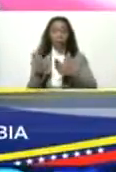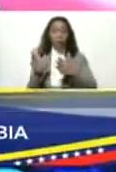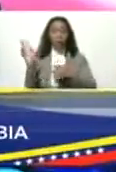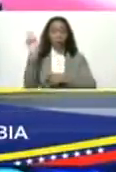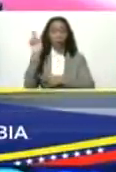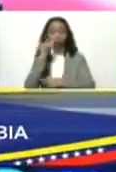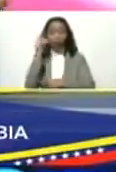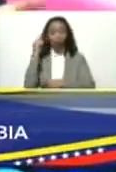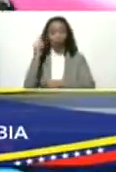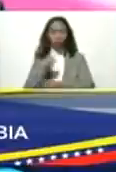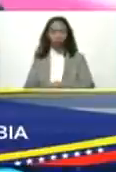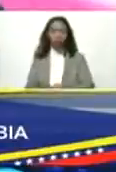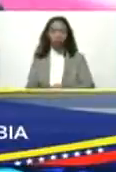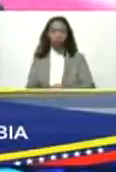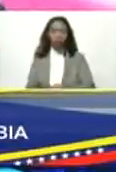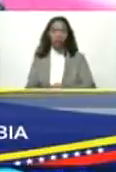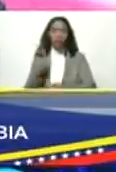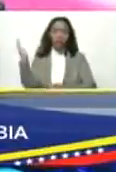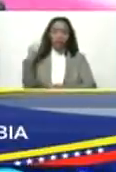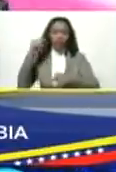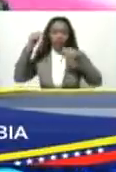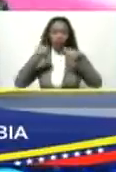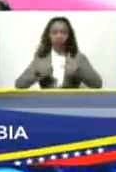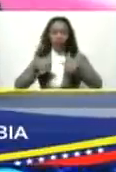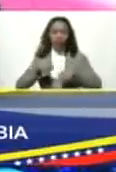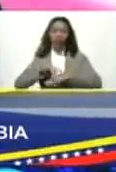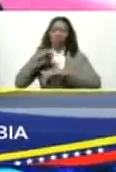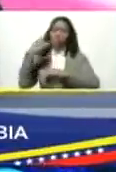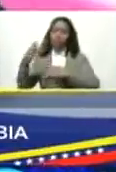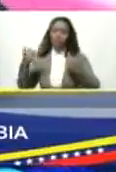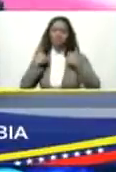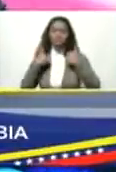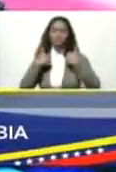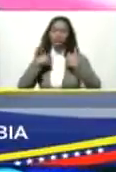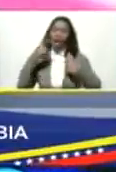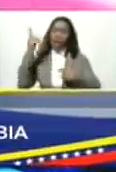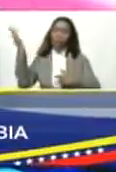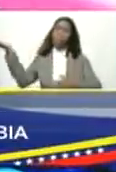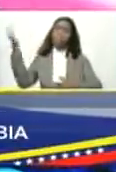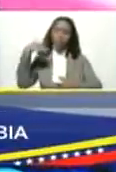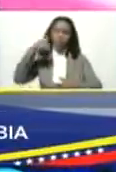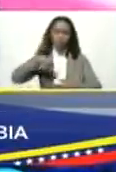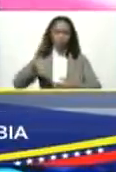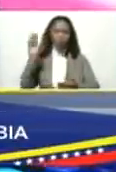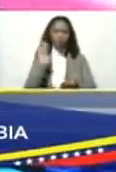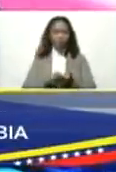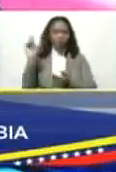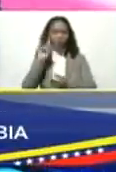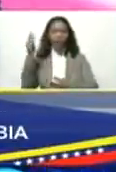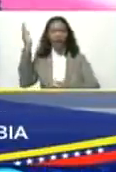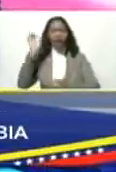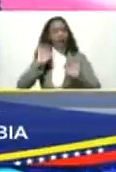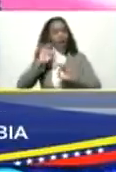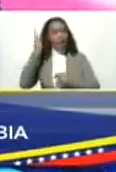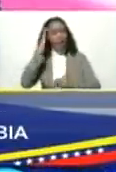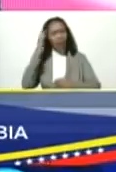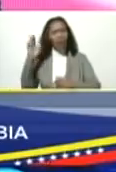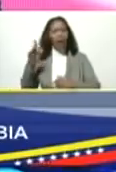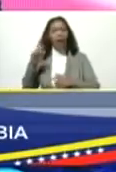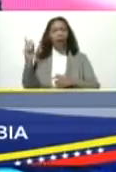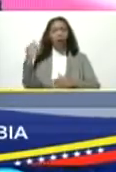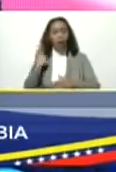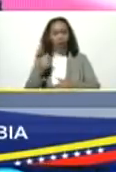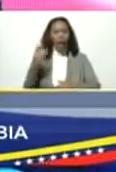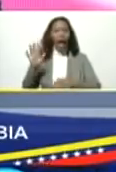los venezolanos y venezolanas que se vengan acá dejen de sufrir por allá vénganse para acá nadie sabe lo que tiene hasta que